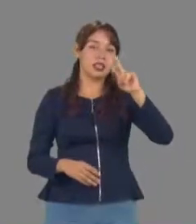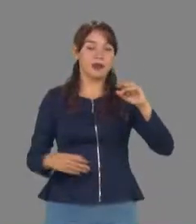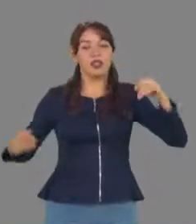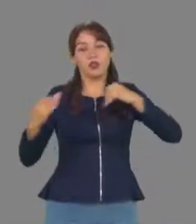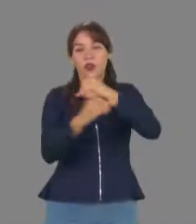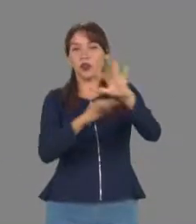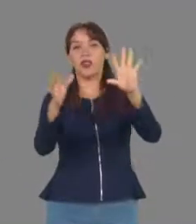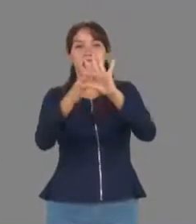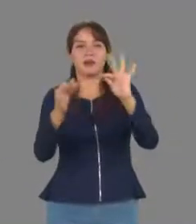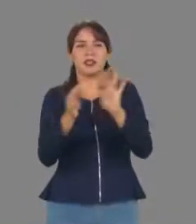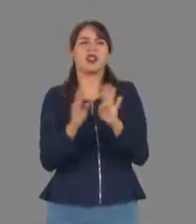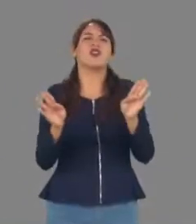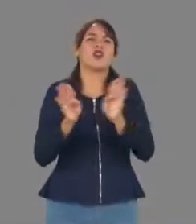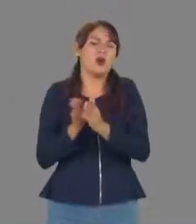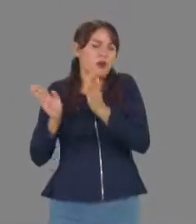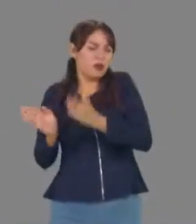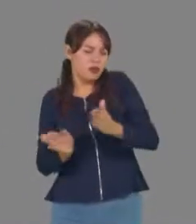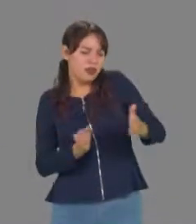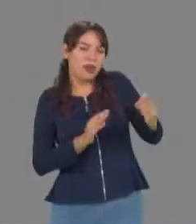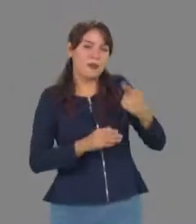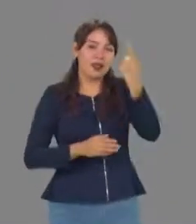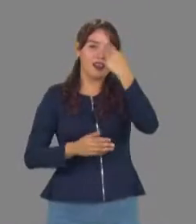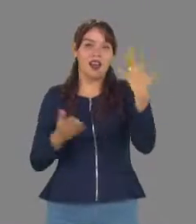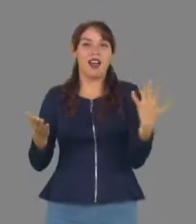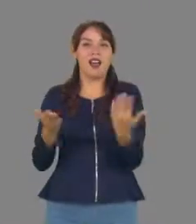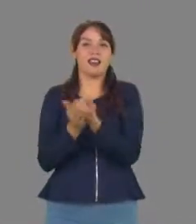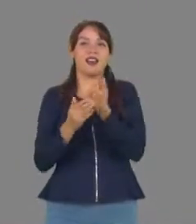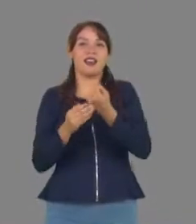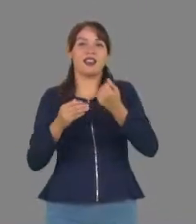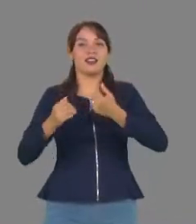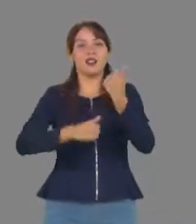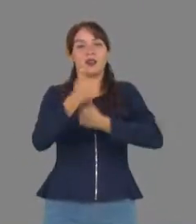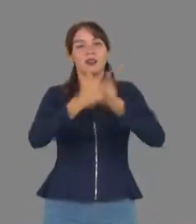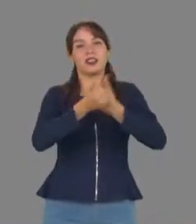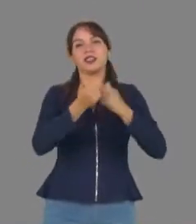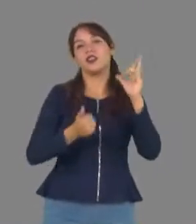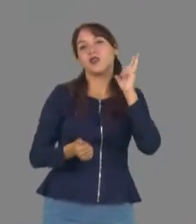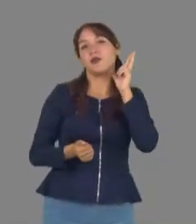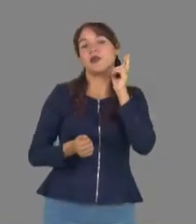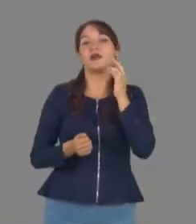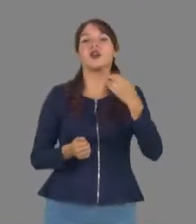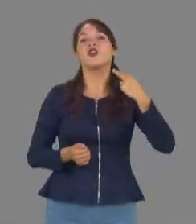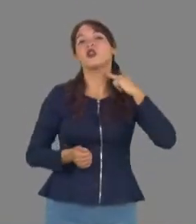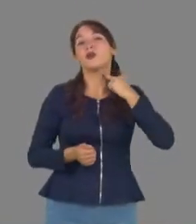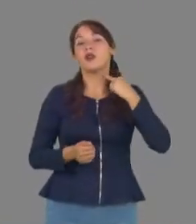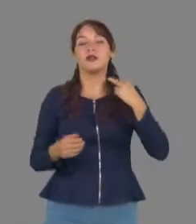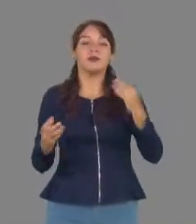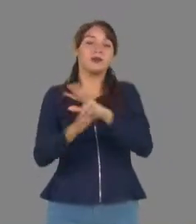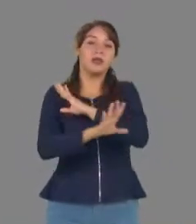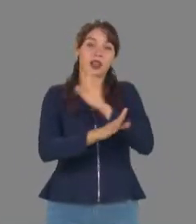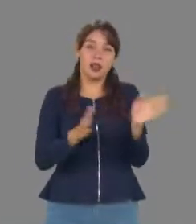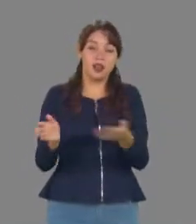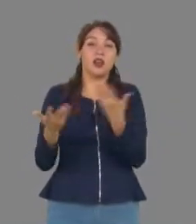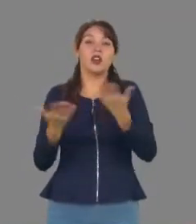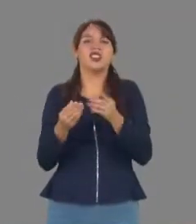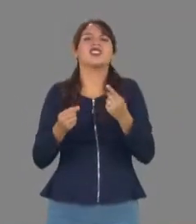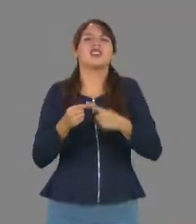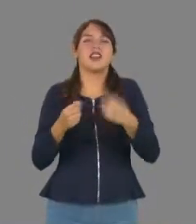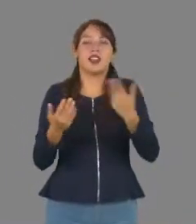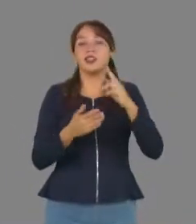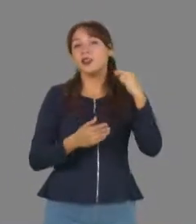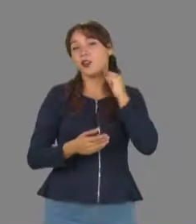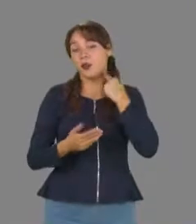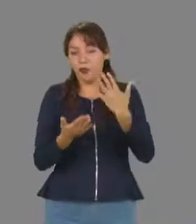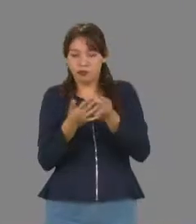detalles de cada una de las rondas que fueron ganando hasta llegar a la final en la categoría, con robots que diseñaron y programaron con base a las reglas de la